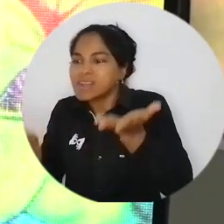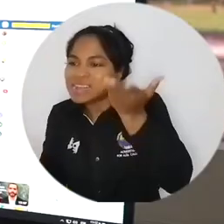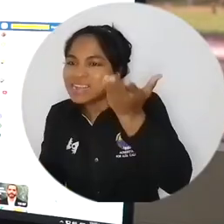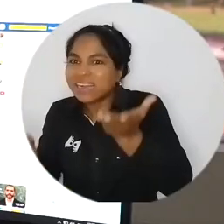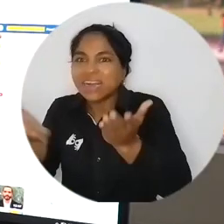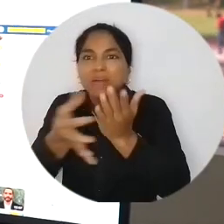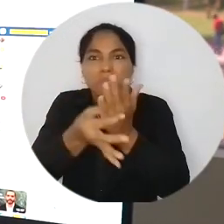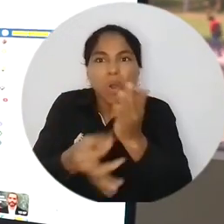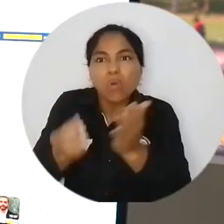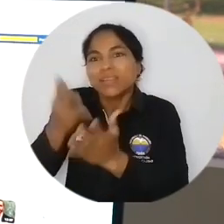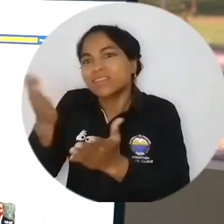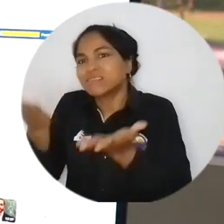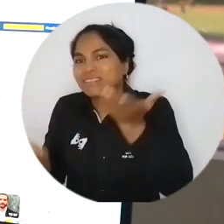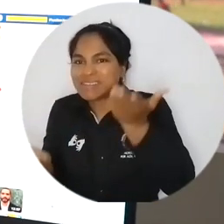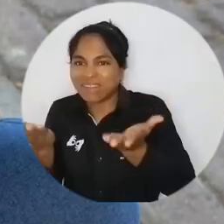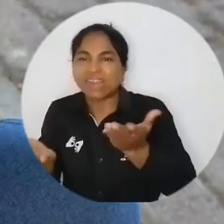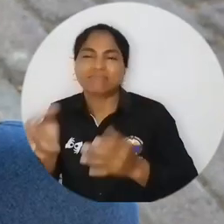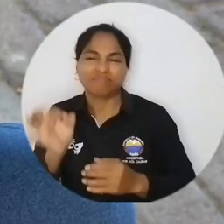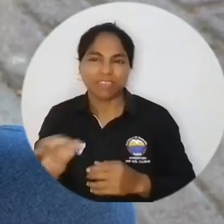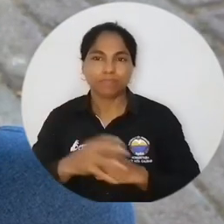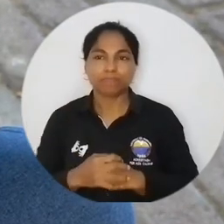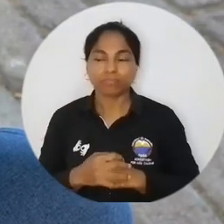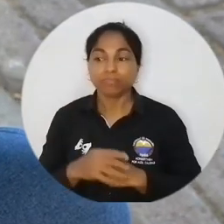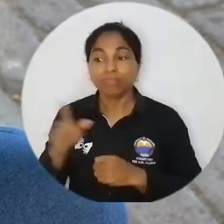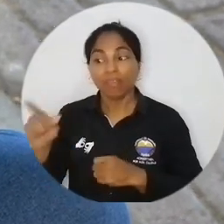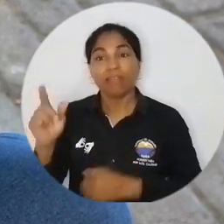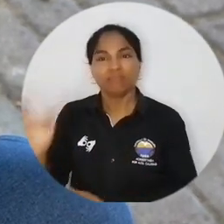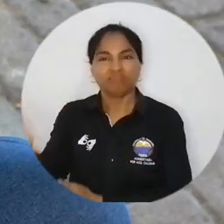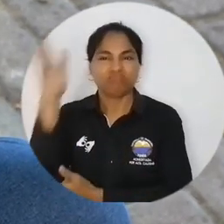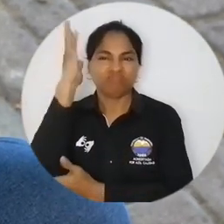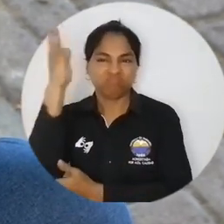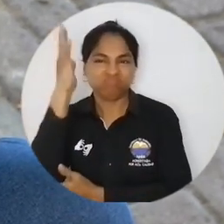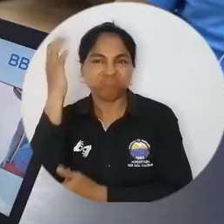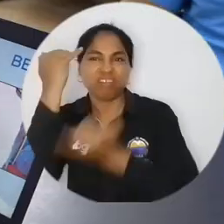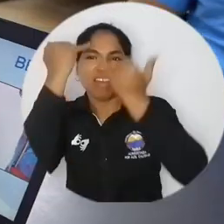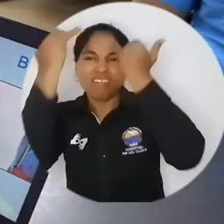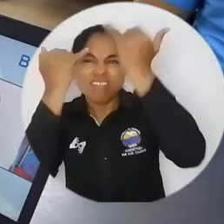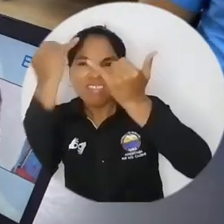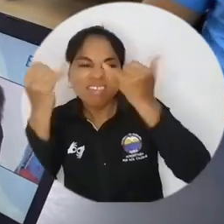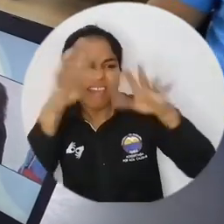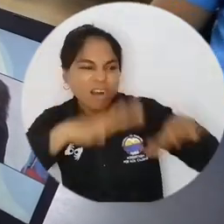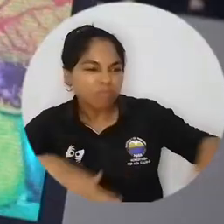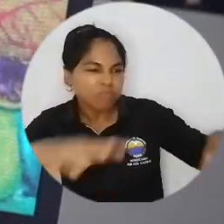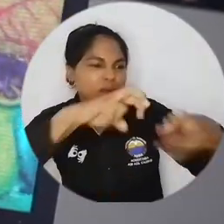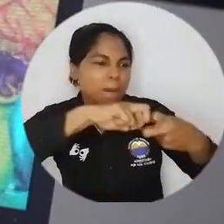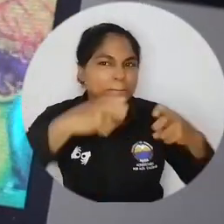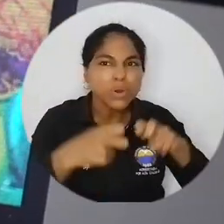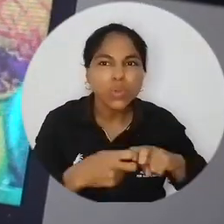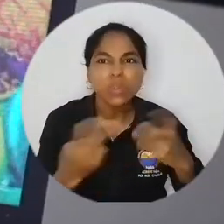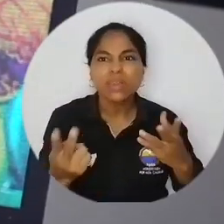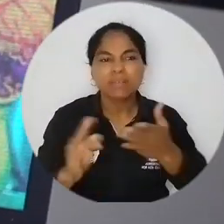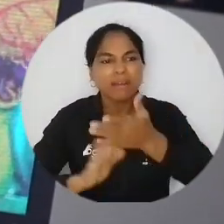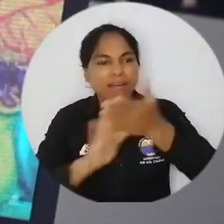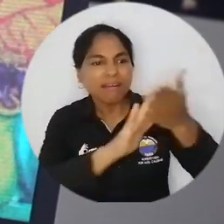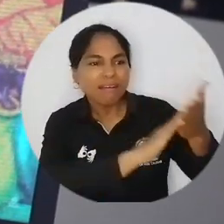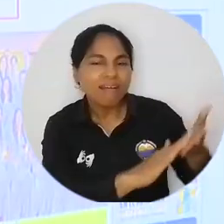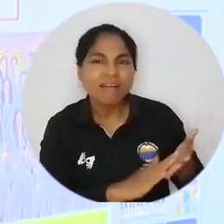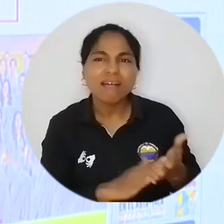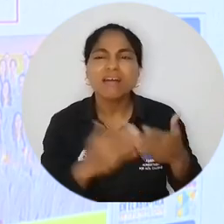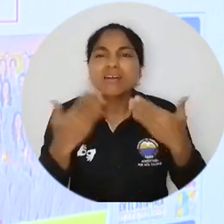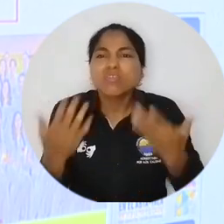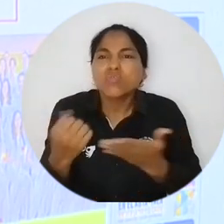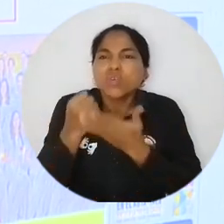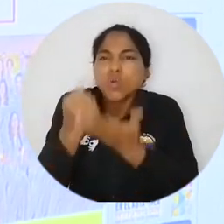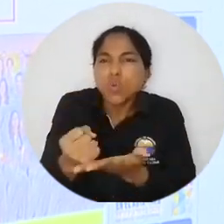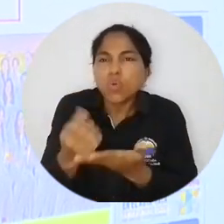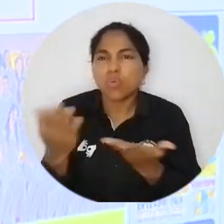rector expuso ideas basadas en los problemas del territorio y desde qué perspectiva solucionarlos, la importancia de los grupos de investigación,